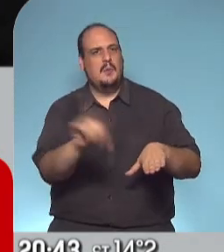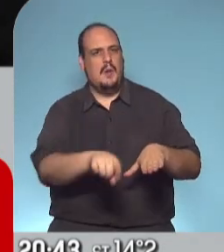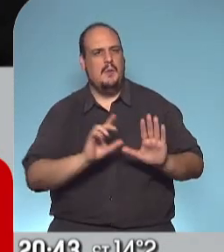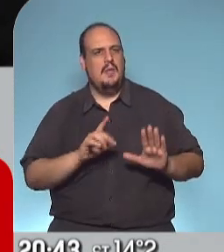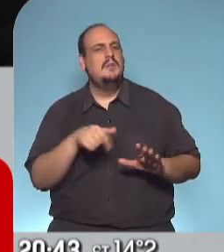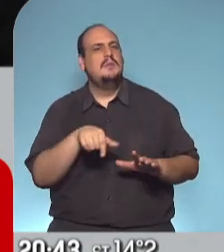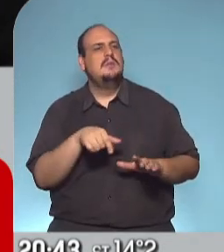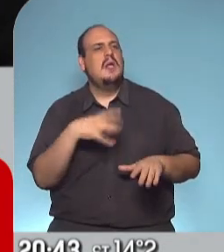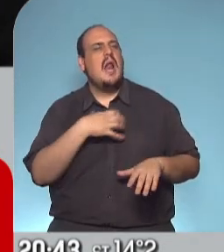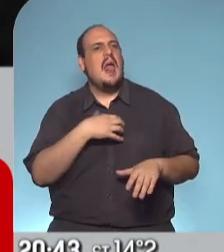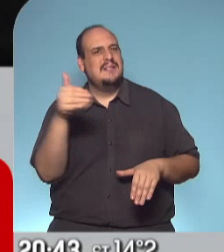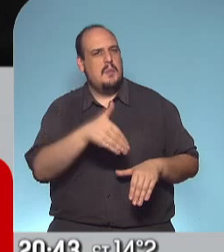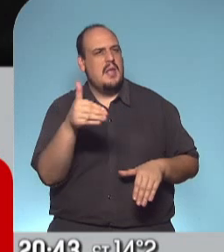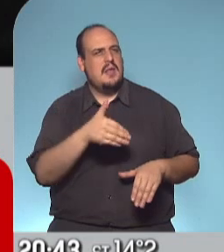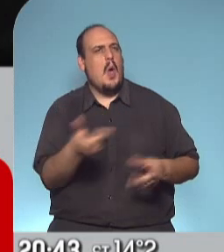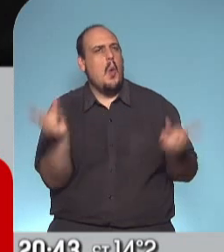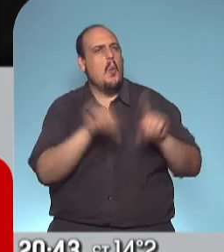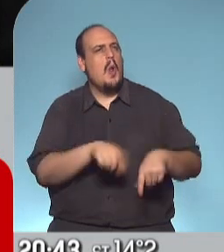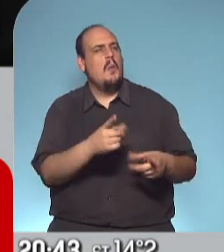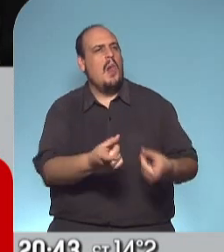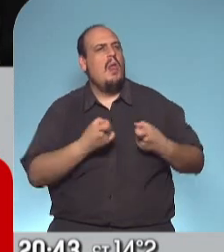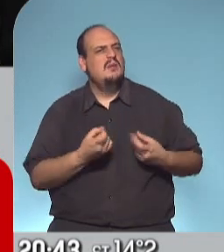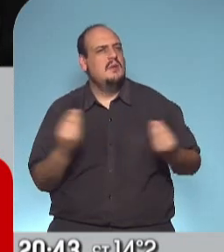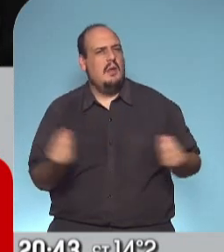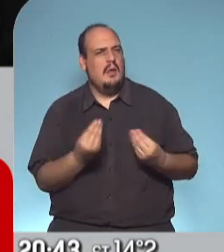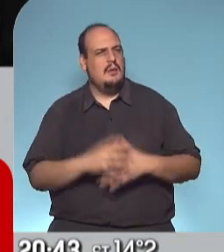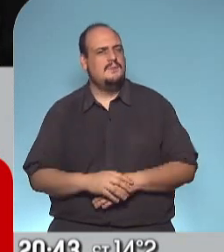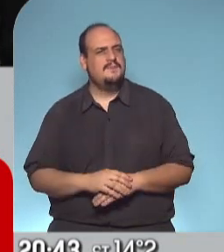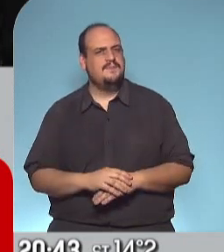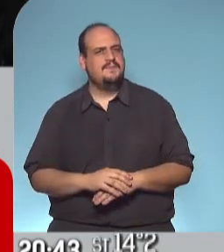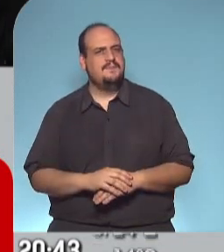las clases presenciales vuelvan en la Ciudad de Buenos Aires?